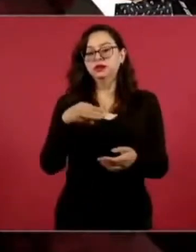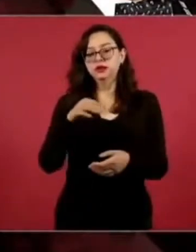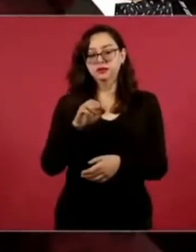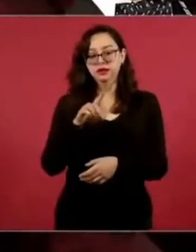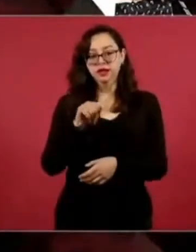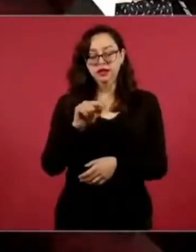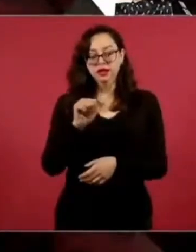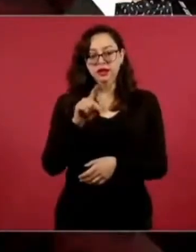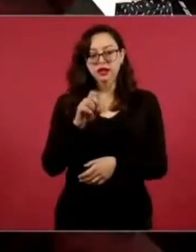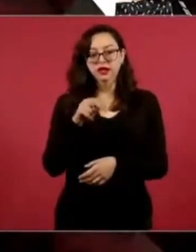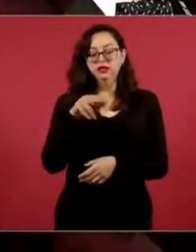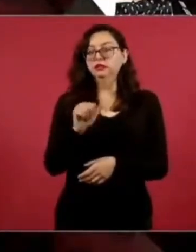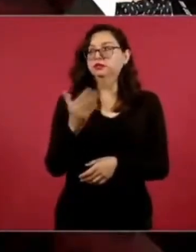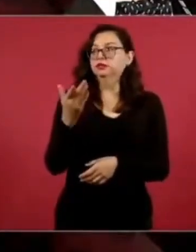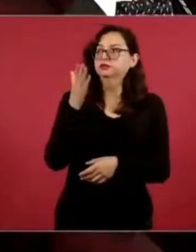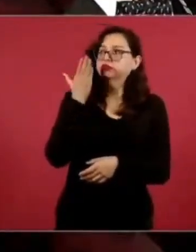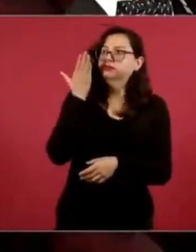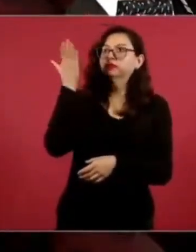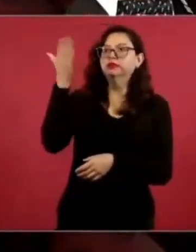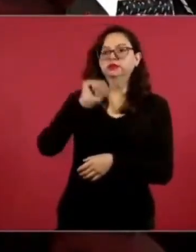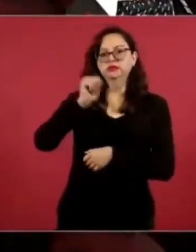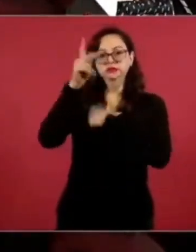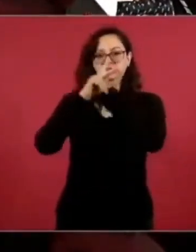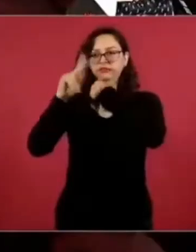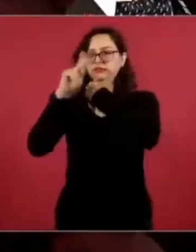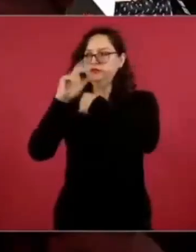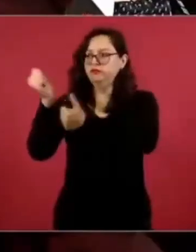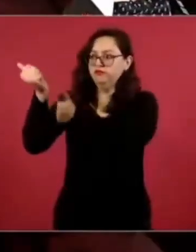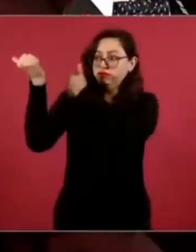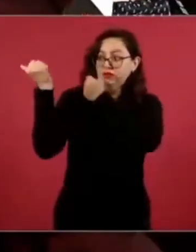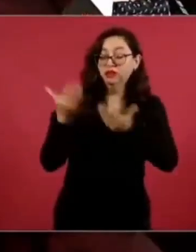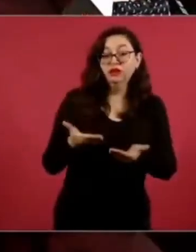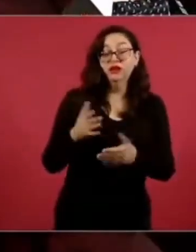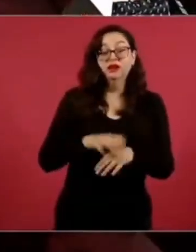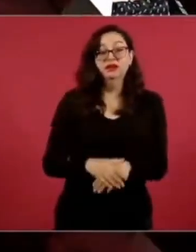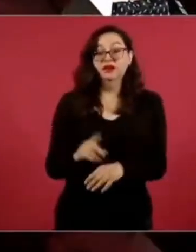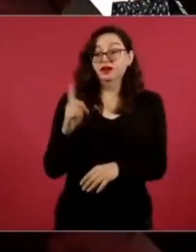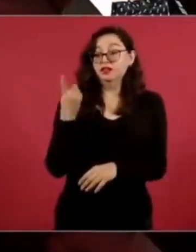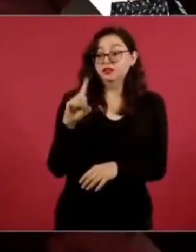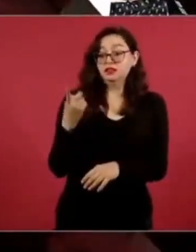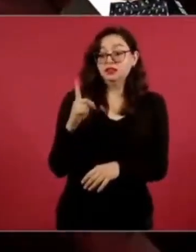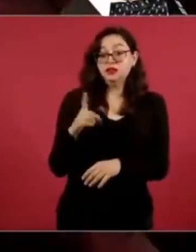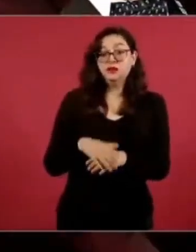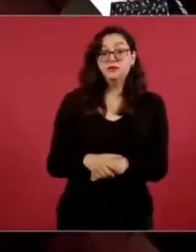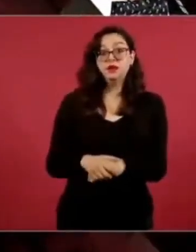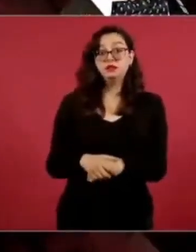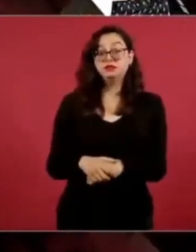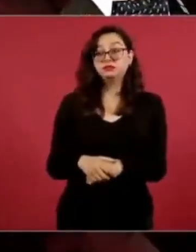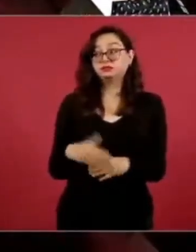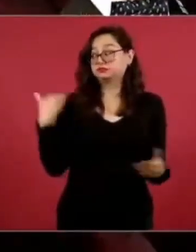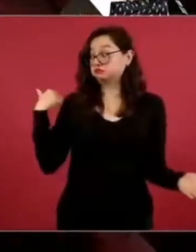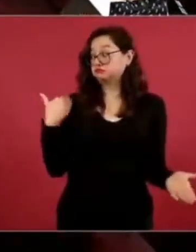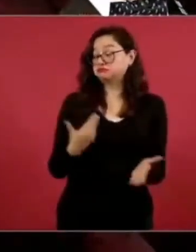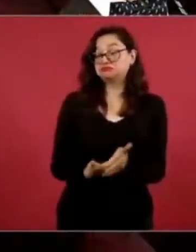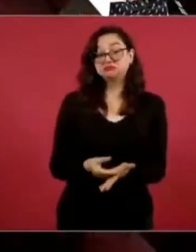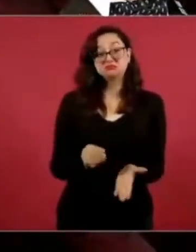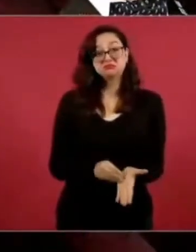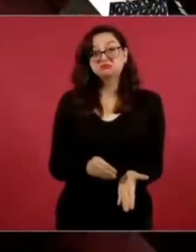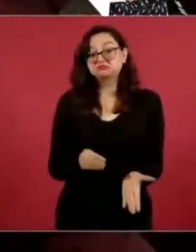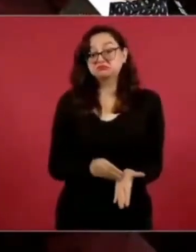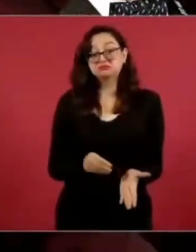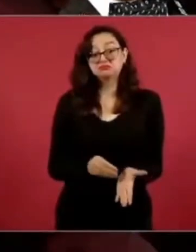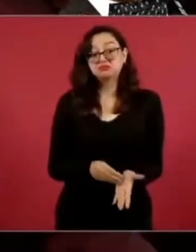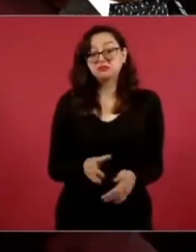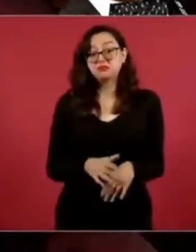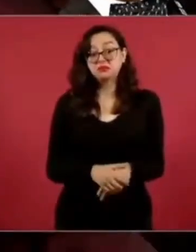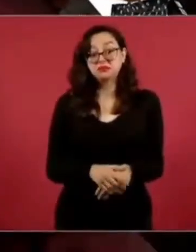que fue en diciembre. Estamos en junio y esa importación de emergencia no se ha dado y no se ha